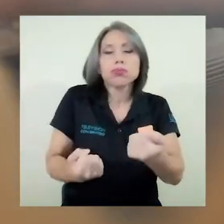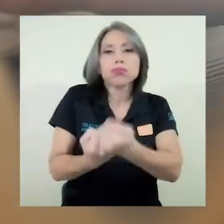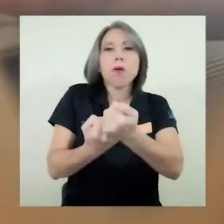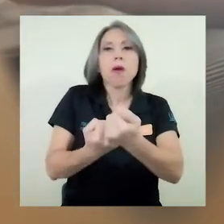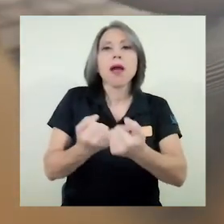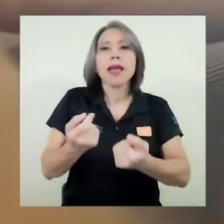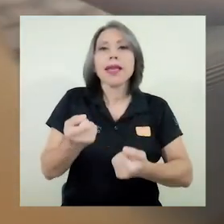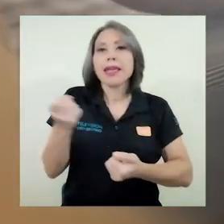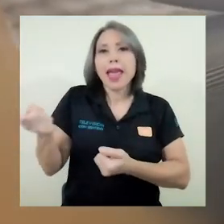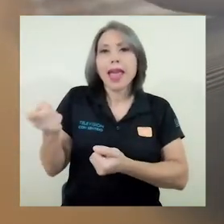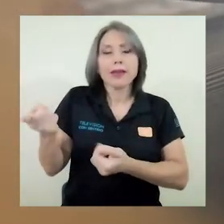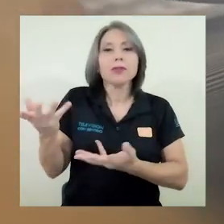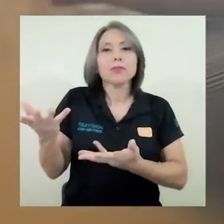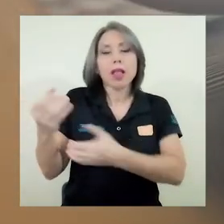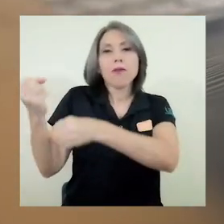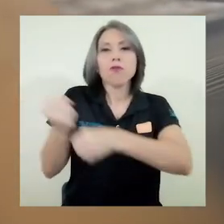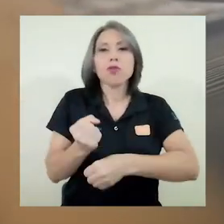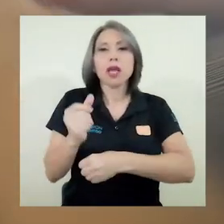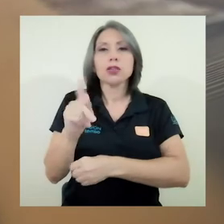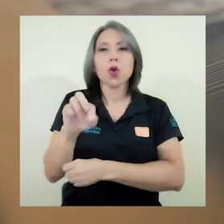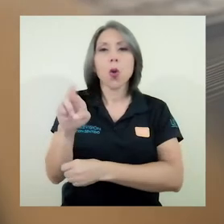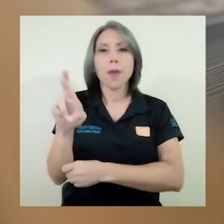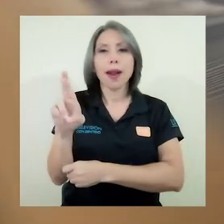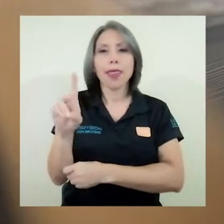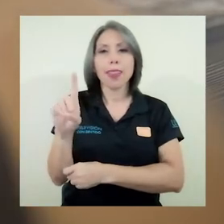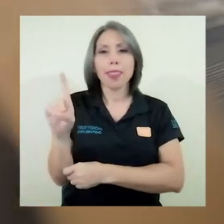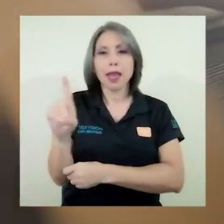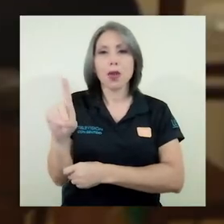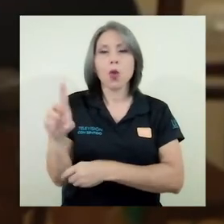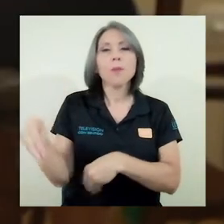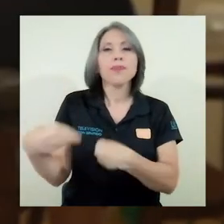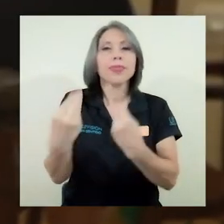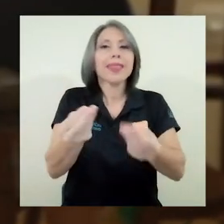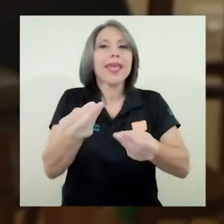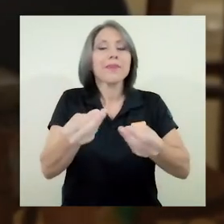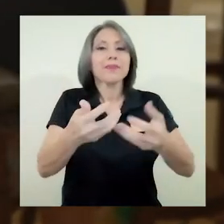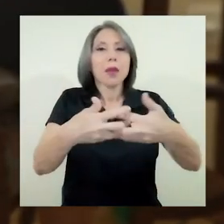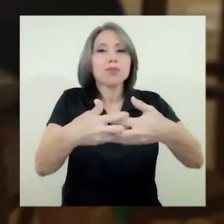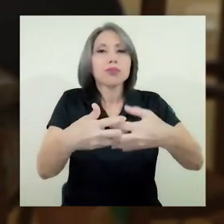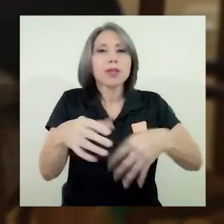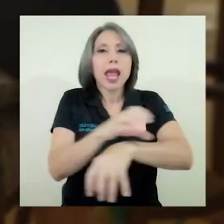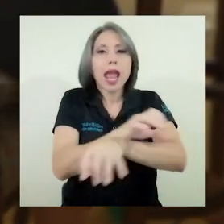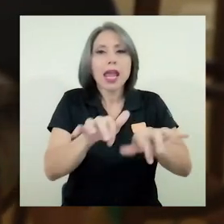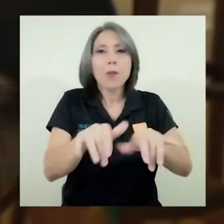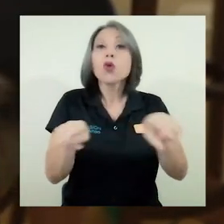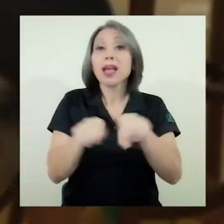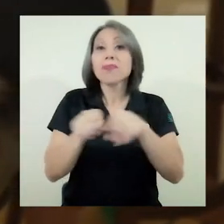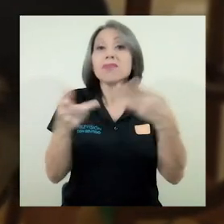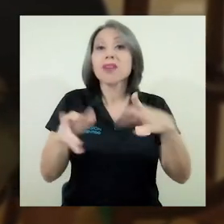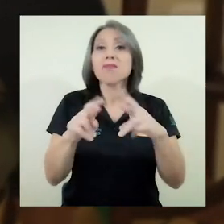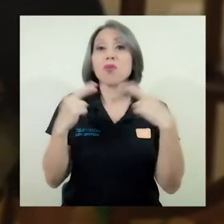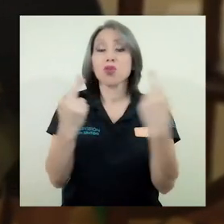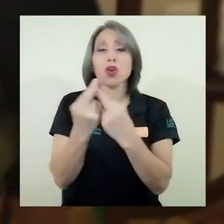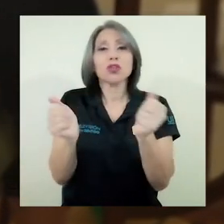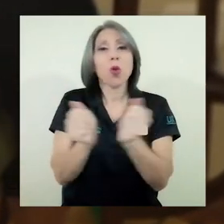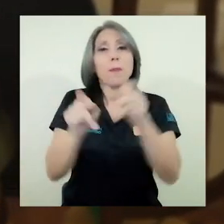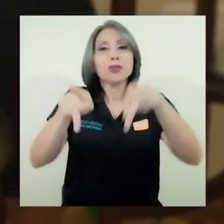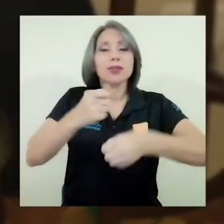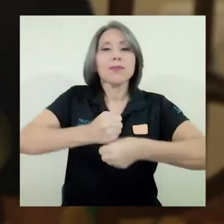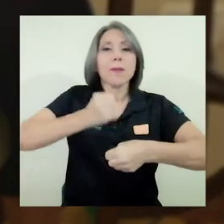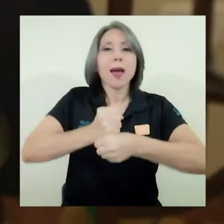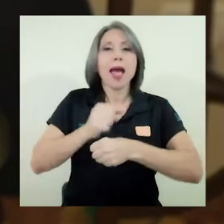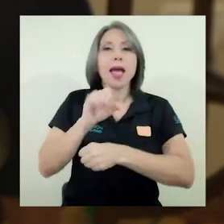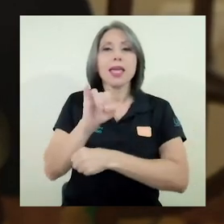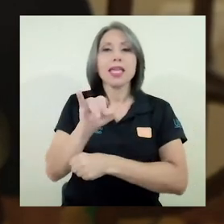le facilite la Fundación Omar Dengo equipo. Además de eso, hemos tenido reuniones con personeros de ELICE y de